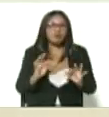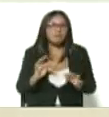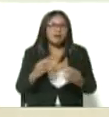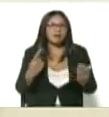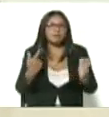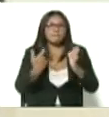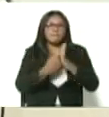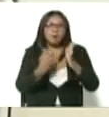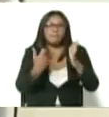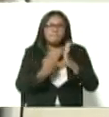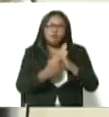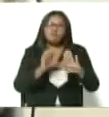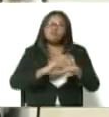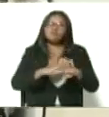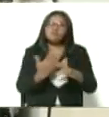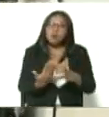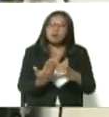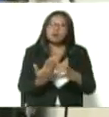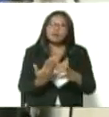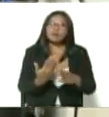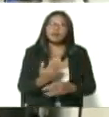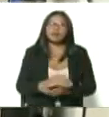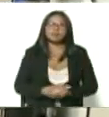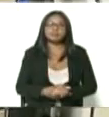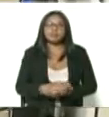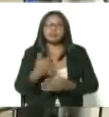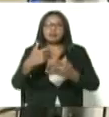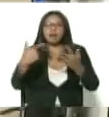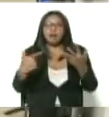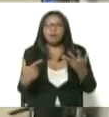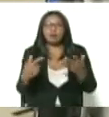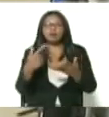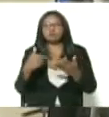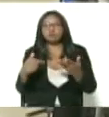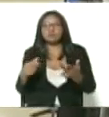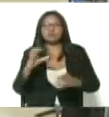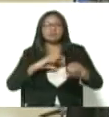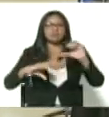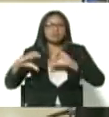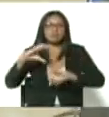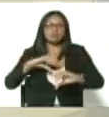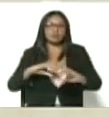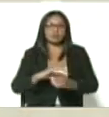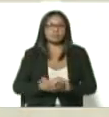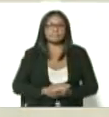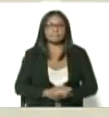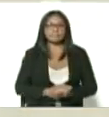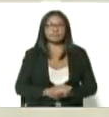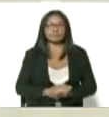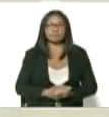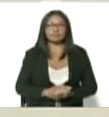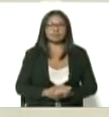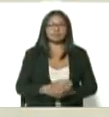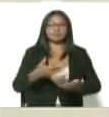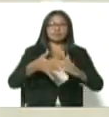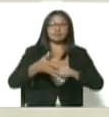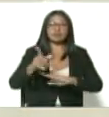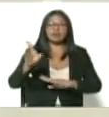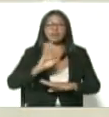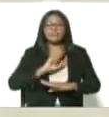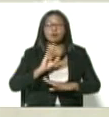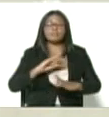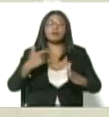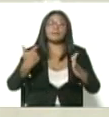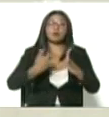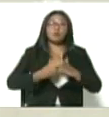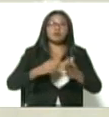qué significan los vectores del adenovirus y que bueno dé más detalles sobre el efecto de esta vacuna y qué